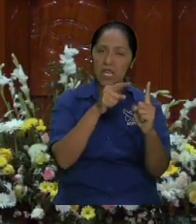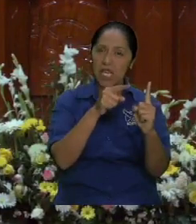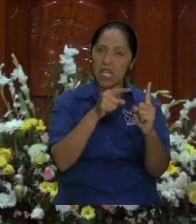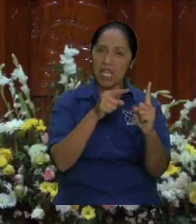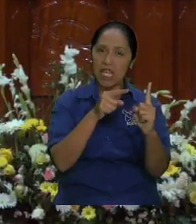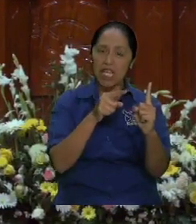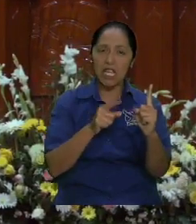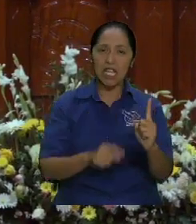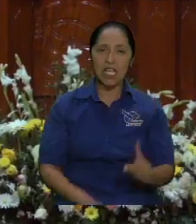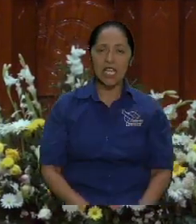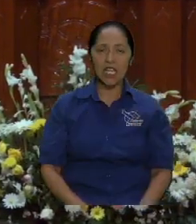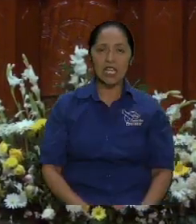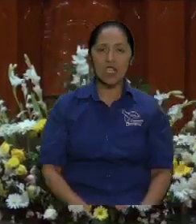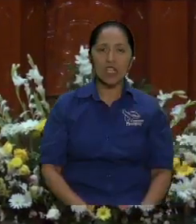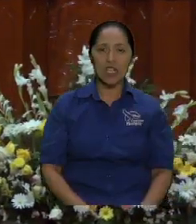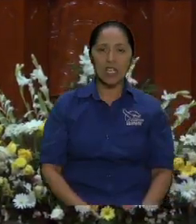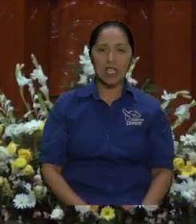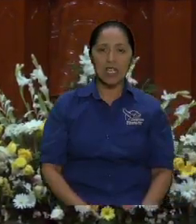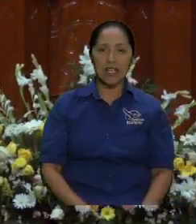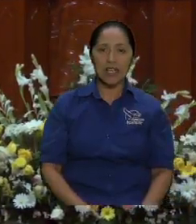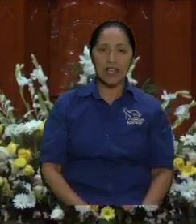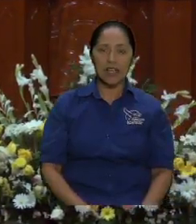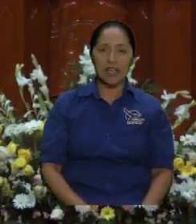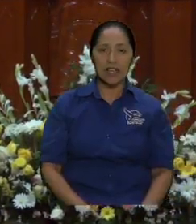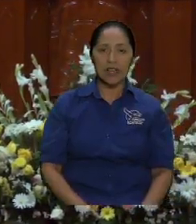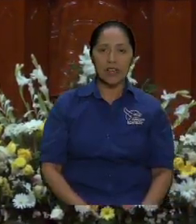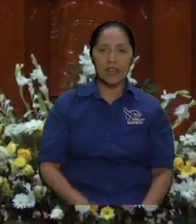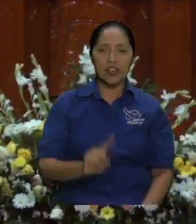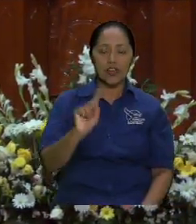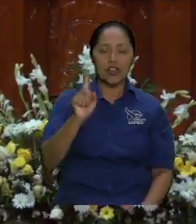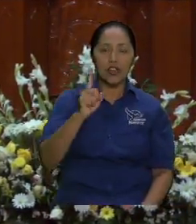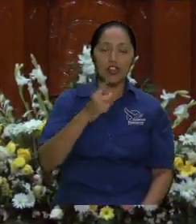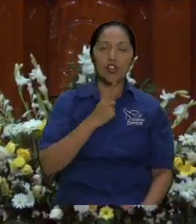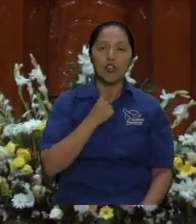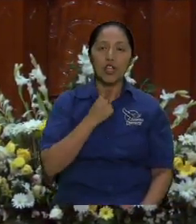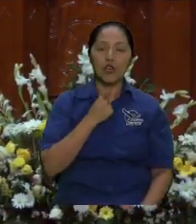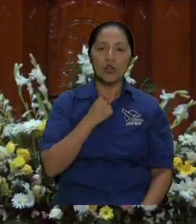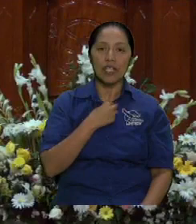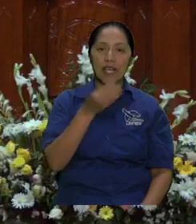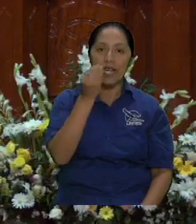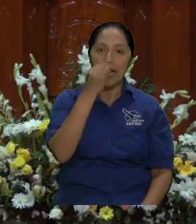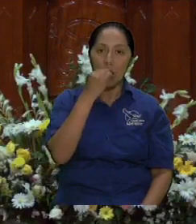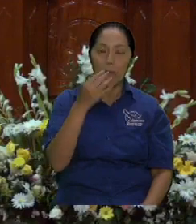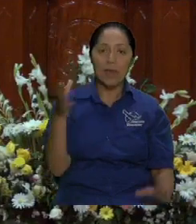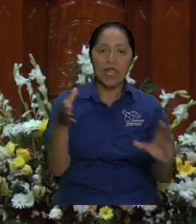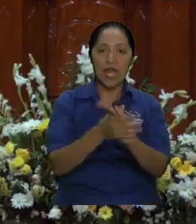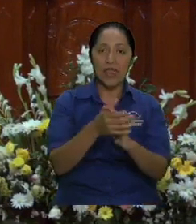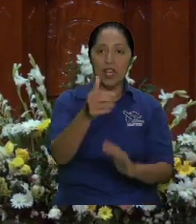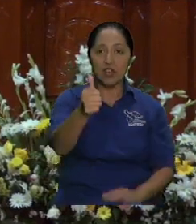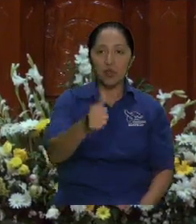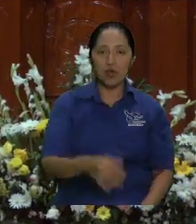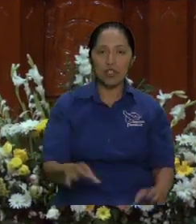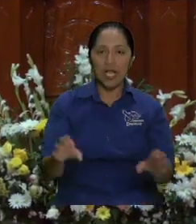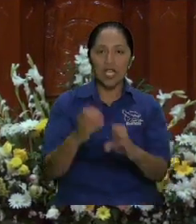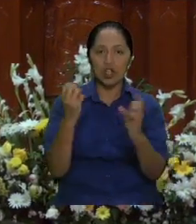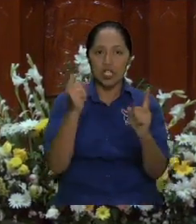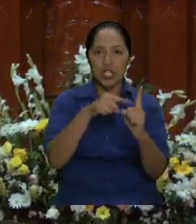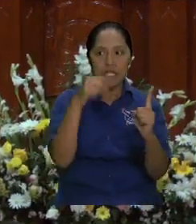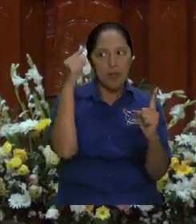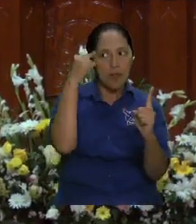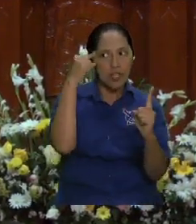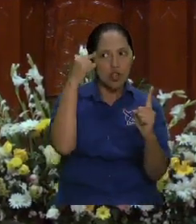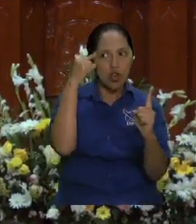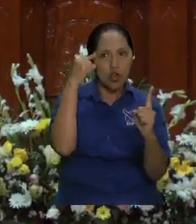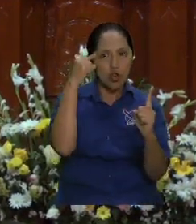hacer, no hallaba cómo hacer. Entonces cometió un delito para que lo metieran a la cárcel y el juez lo